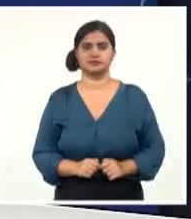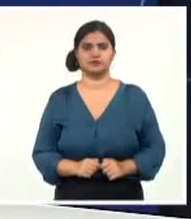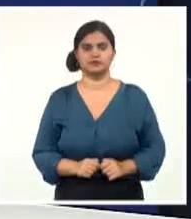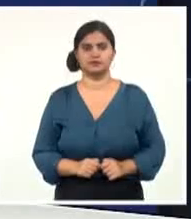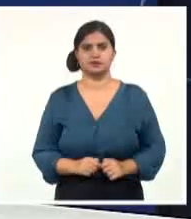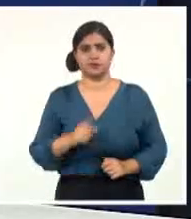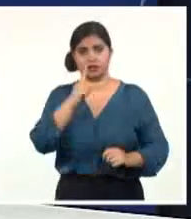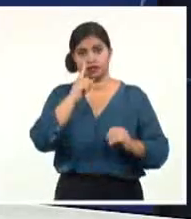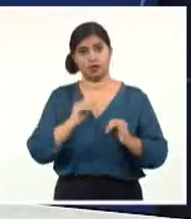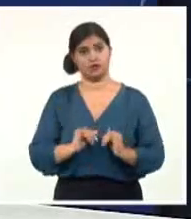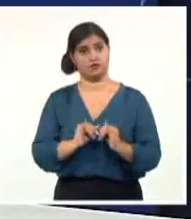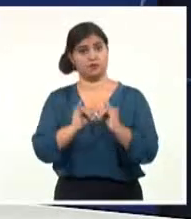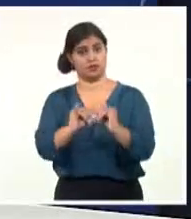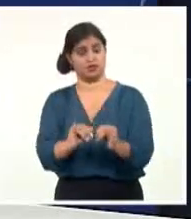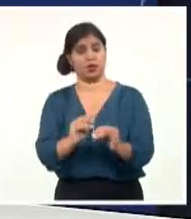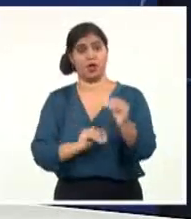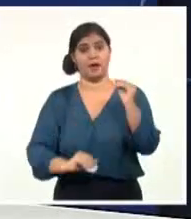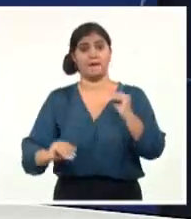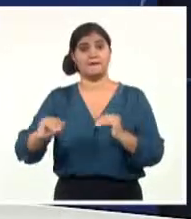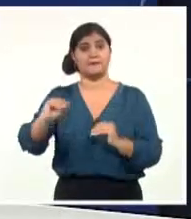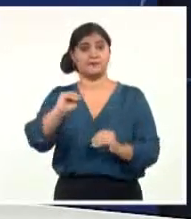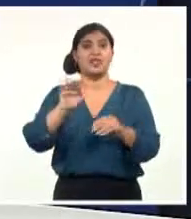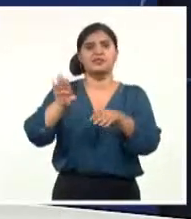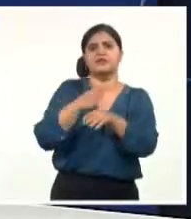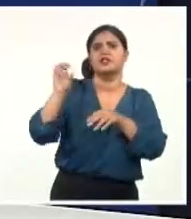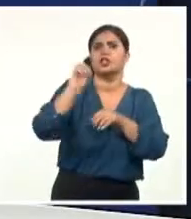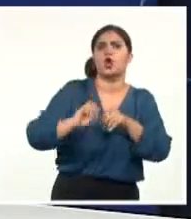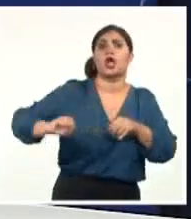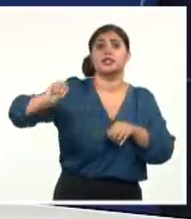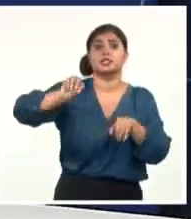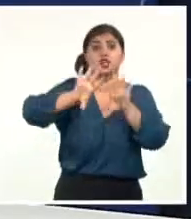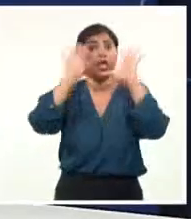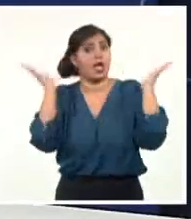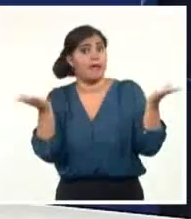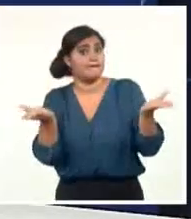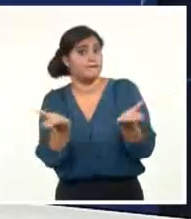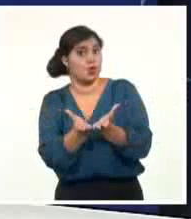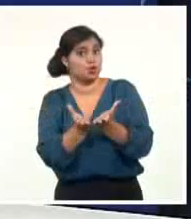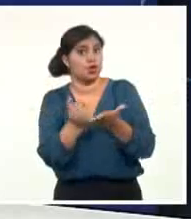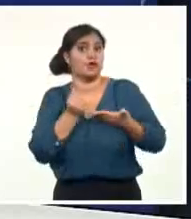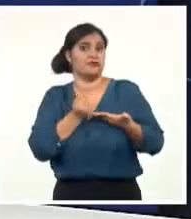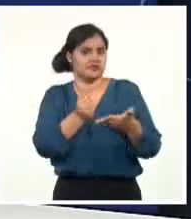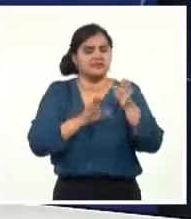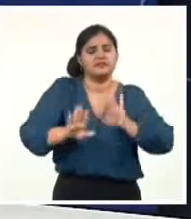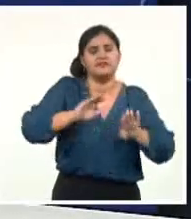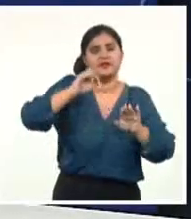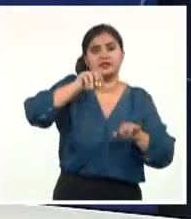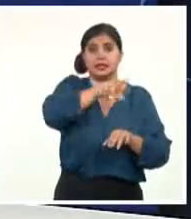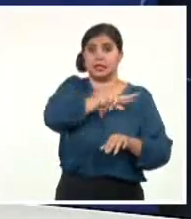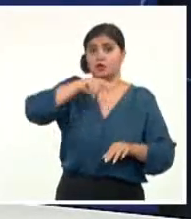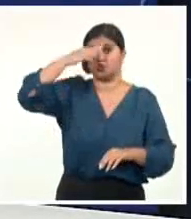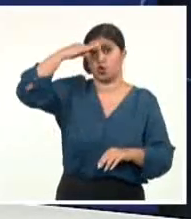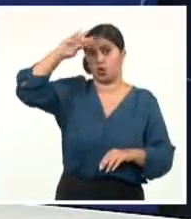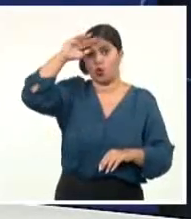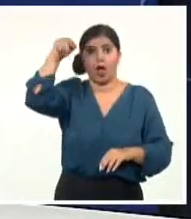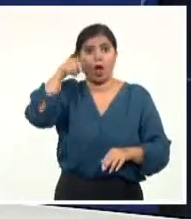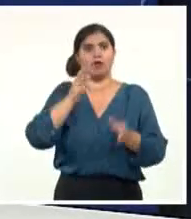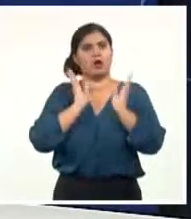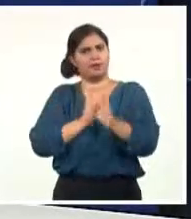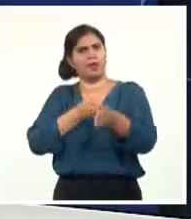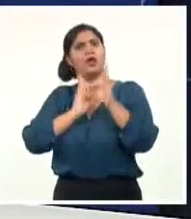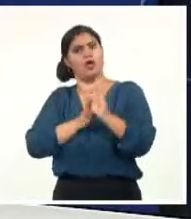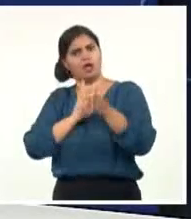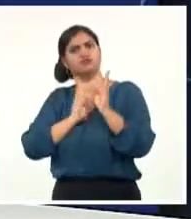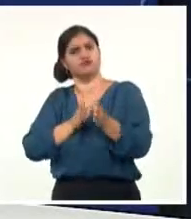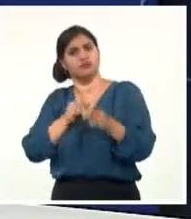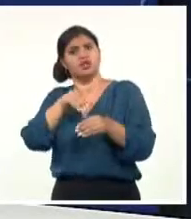Un centenar de organizaciones solidarias con Cuba participan en este momento en una gran marcha en Nueva York, en